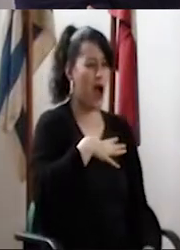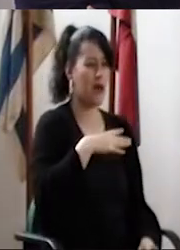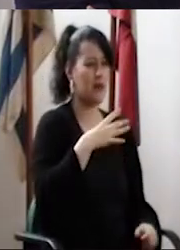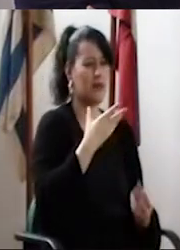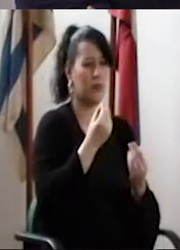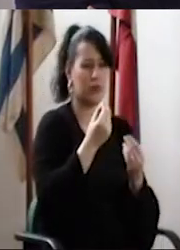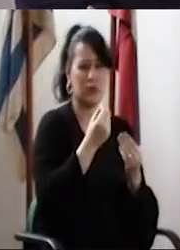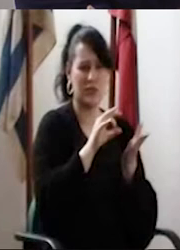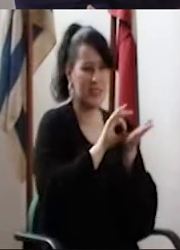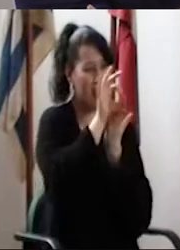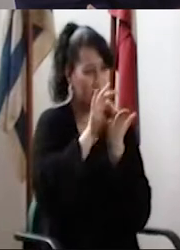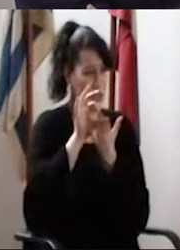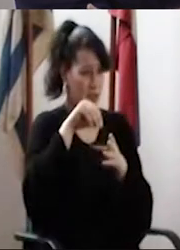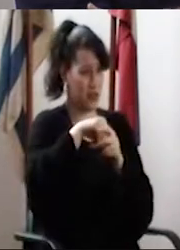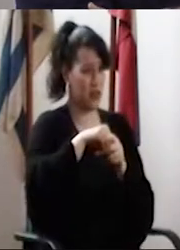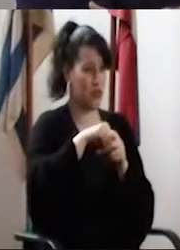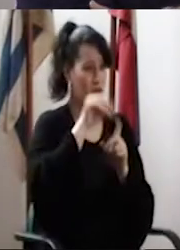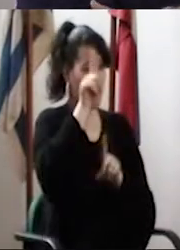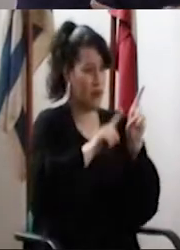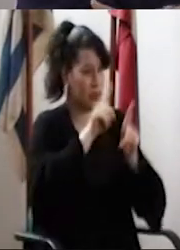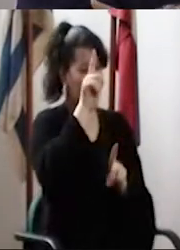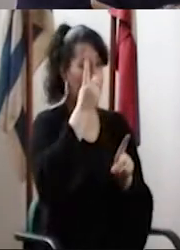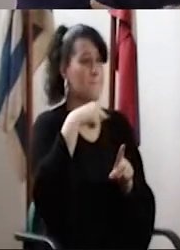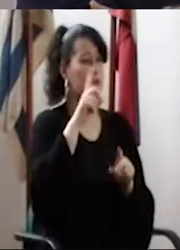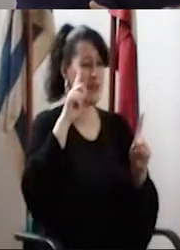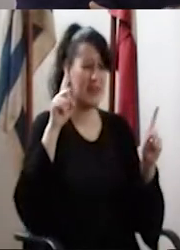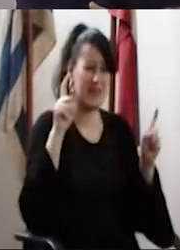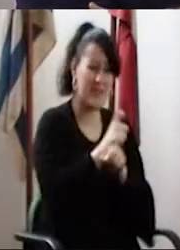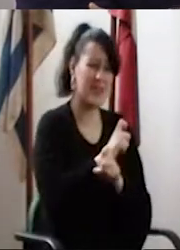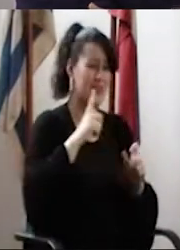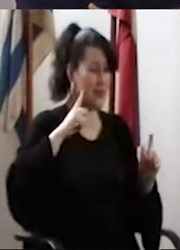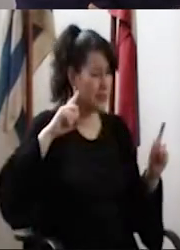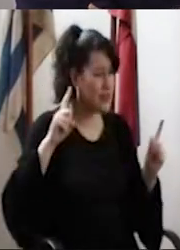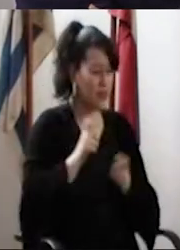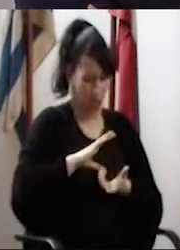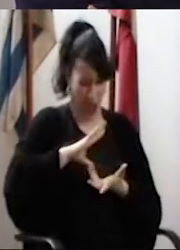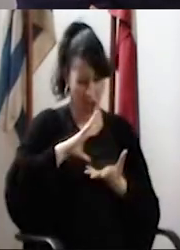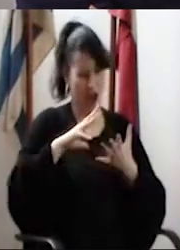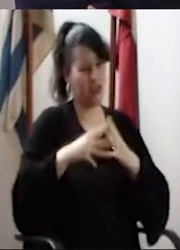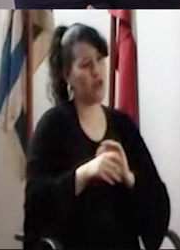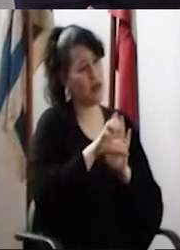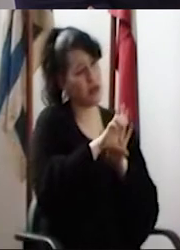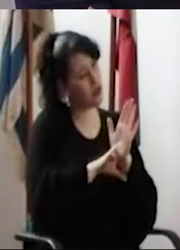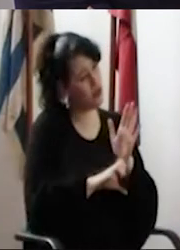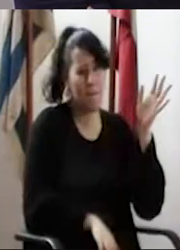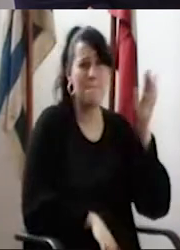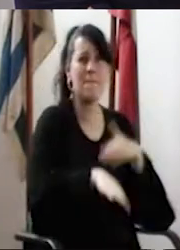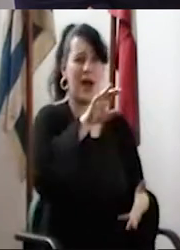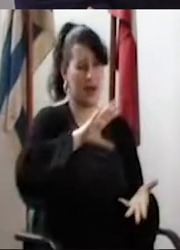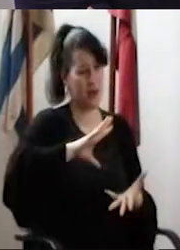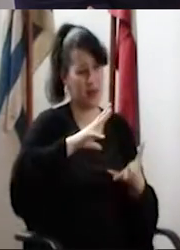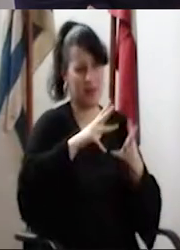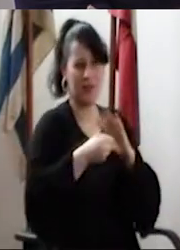más. Hay servicios en la universidad, pero les va a costar enormemente adecuarse al estatuto,